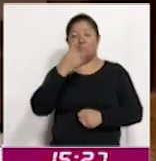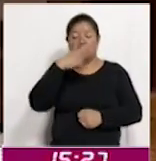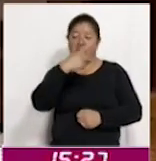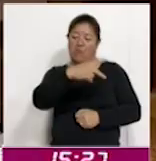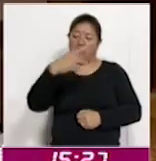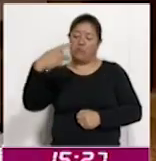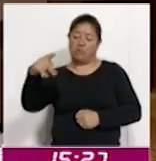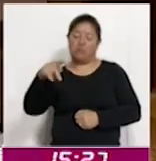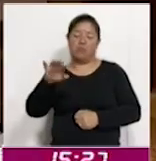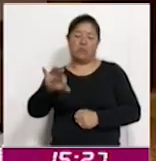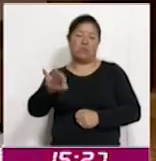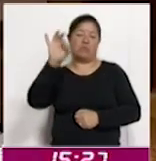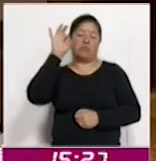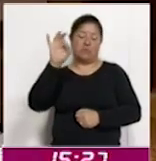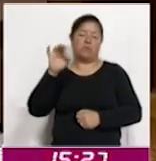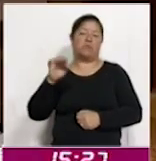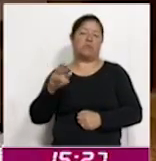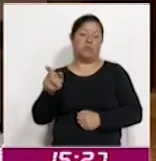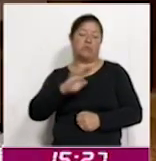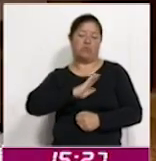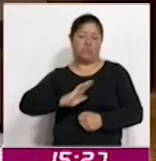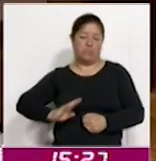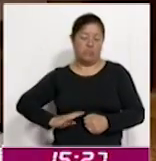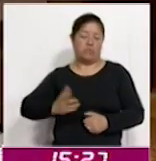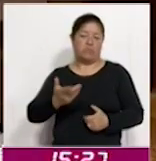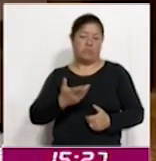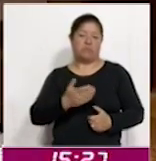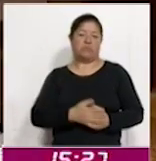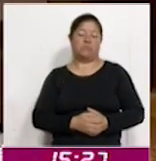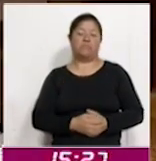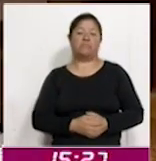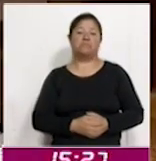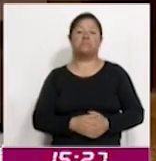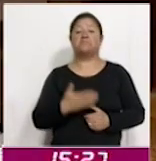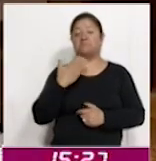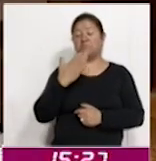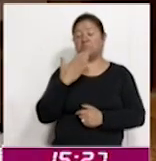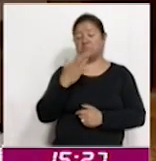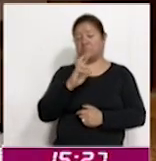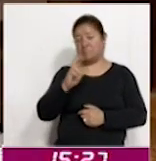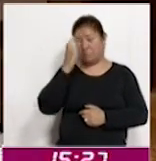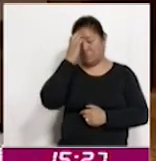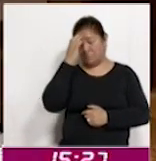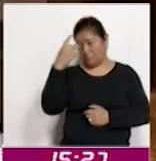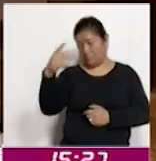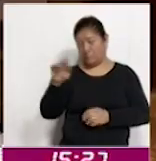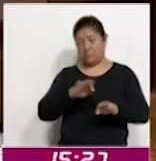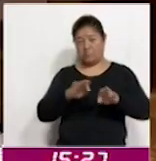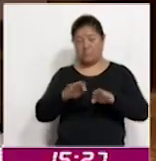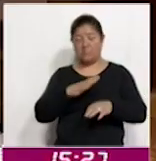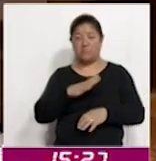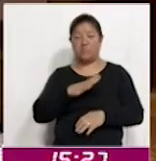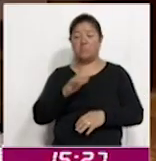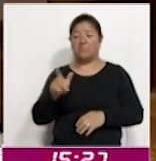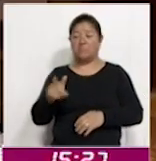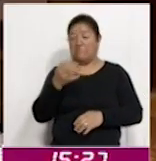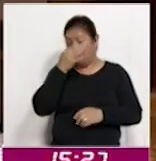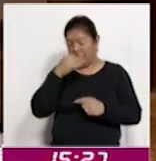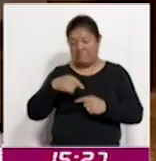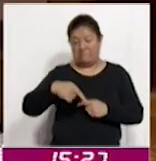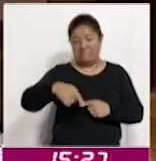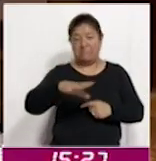Muy bien, pues también reconocer el trabajo que realizaron ustedes porque estuvieron unos días de que tuviera lugar esta contienda